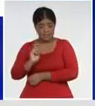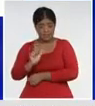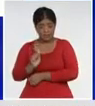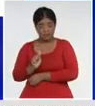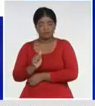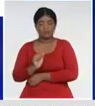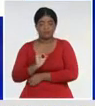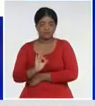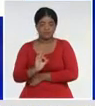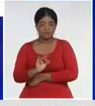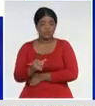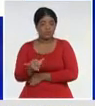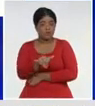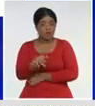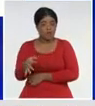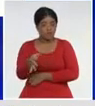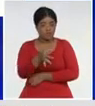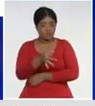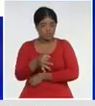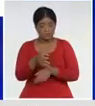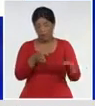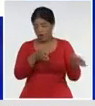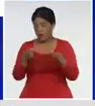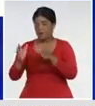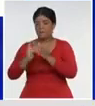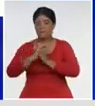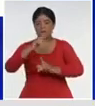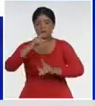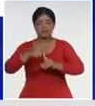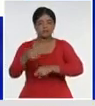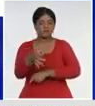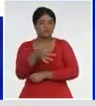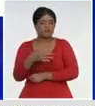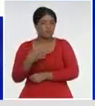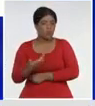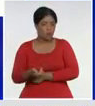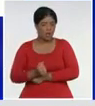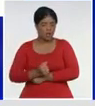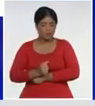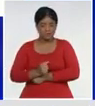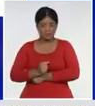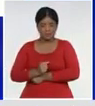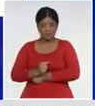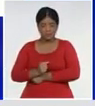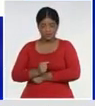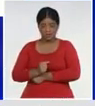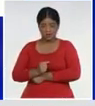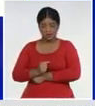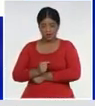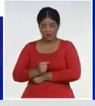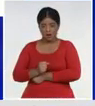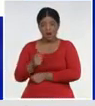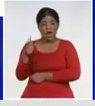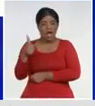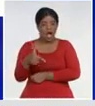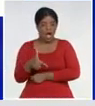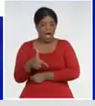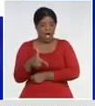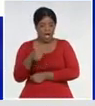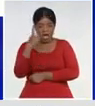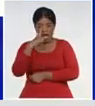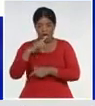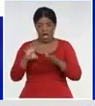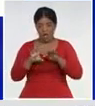municipio, Matanzas, pues, el municipio, Jauey, Grande, dije, después de Marianao,